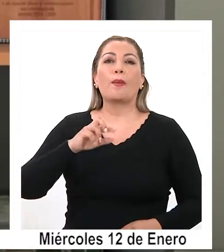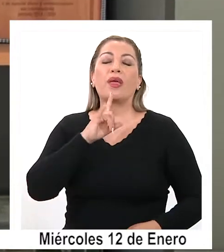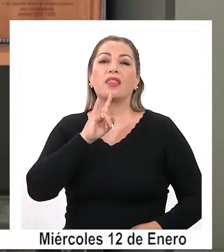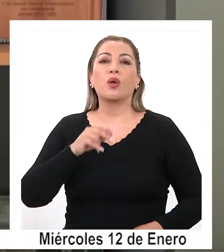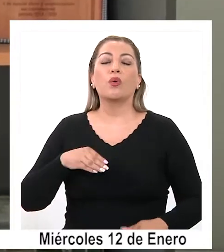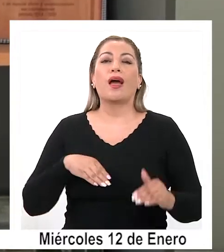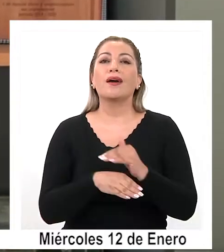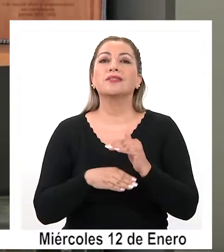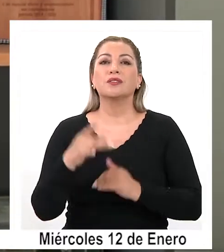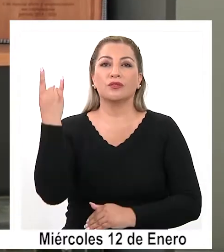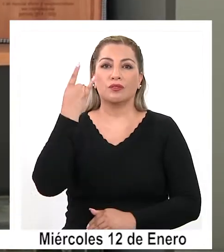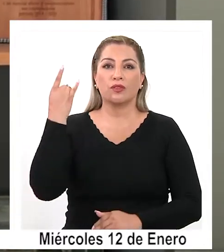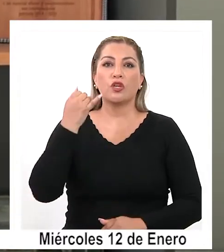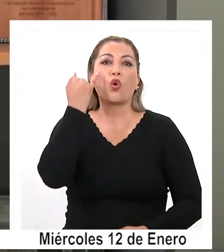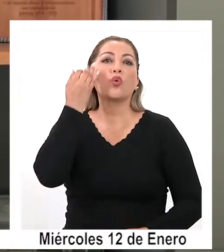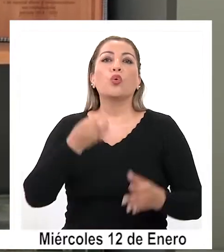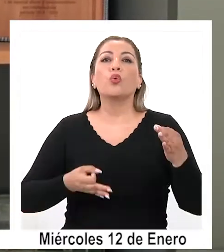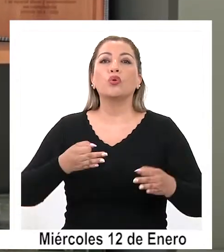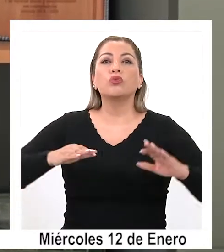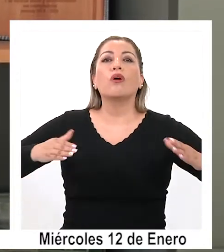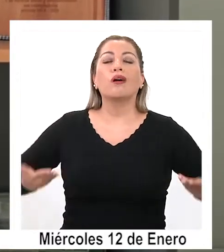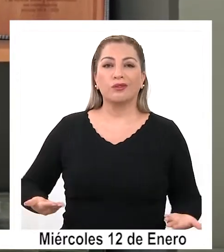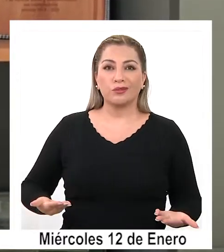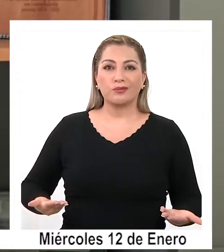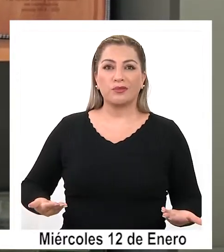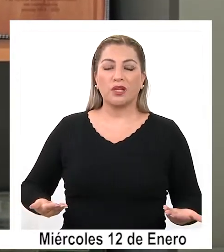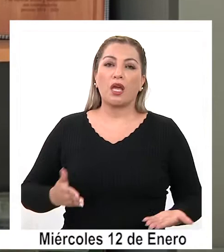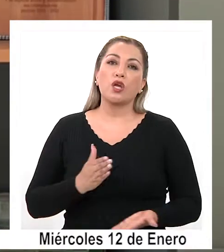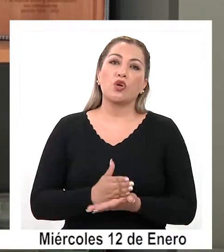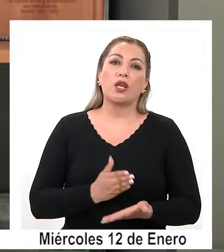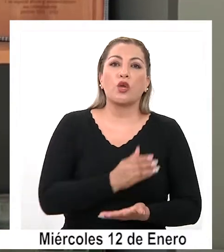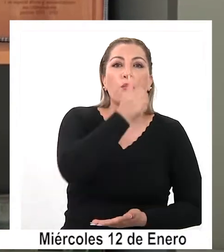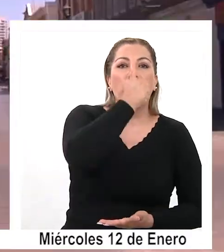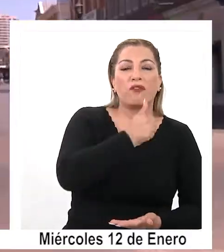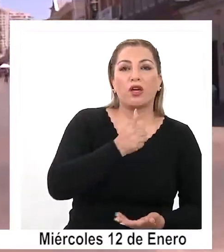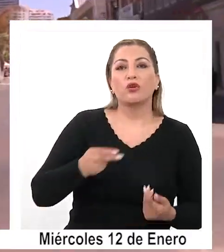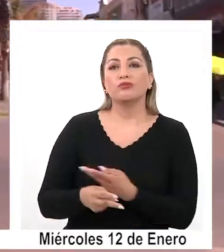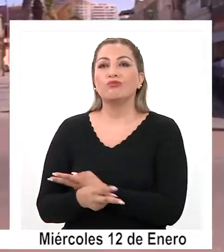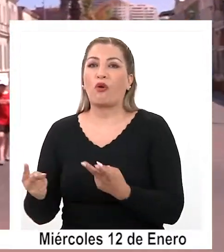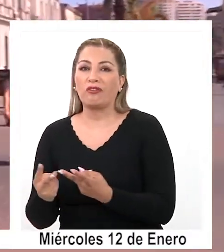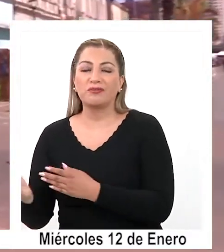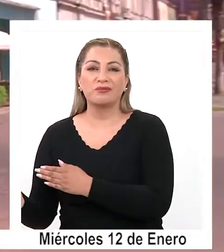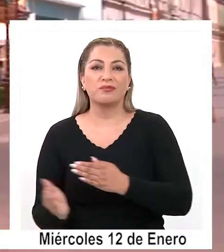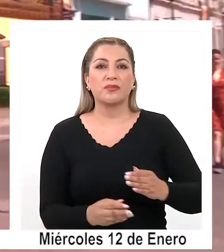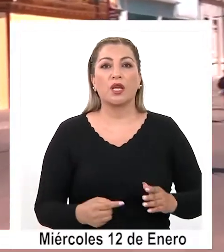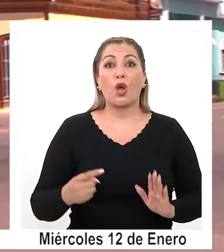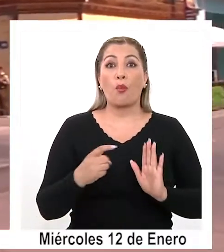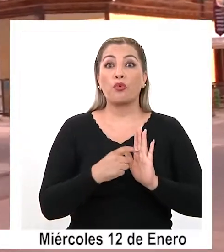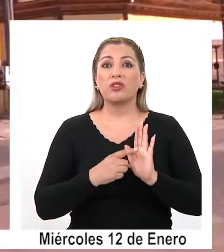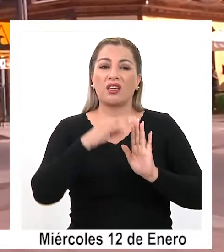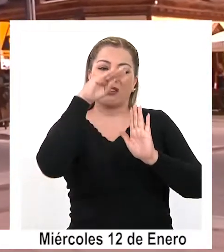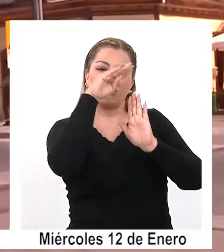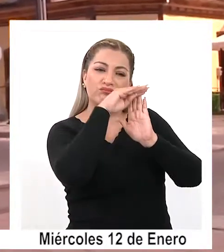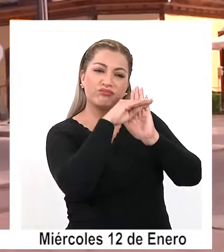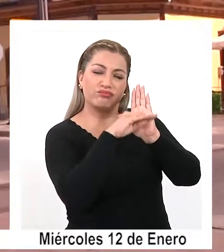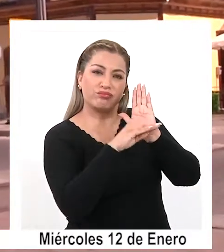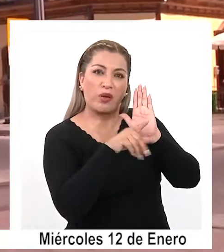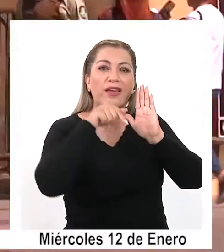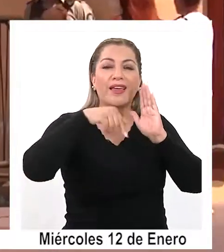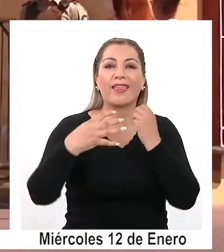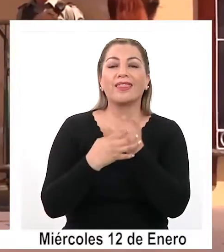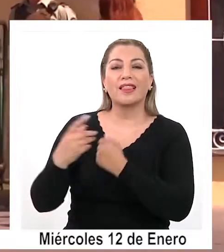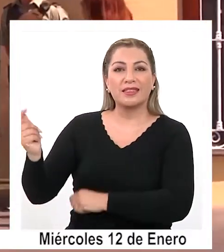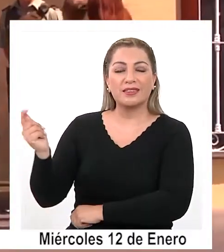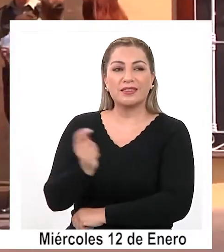la universidad, en vez de una competencia injusta como ocurre ahora, como por ejemplo con los colegios privados y los públicos. La lista de puntajes destacados